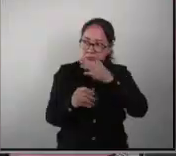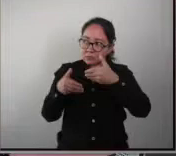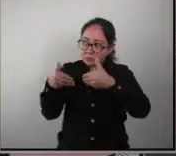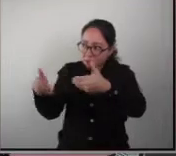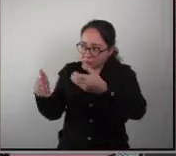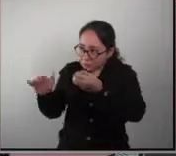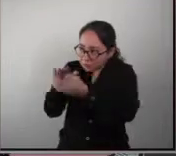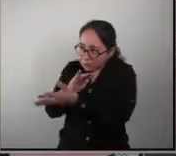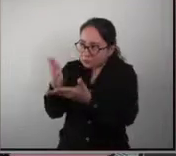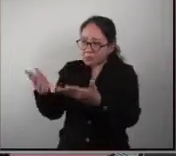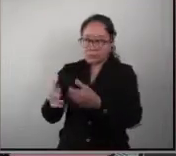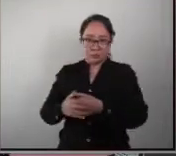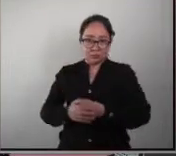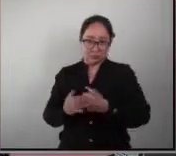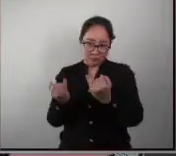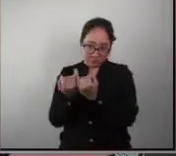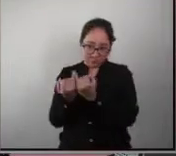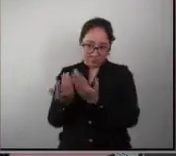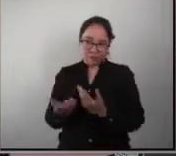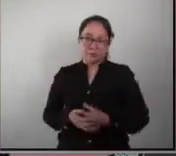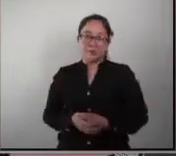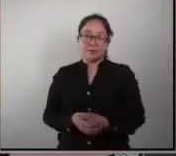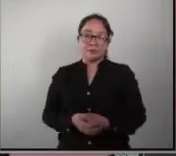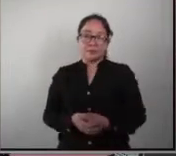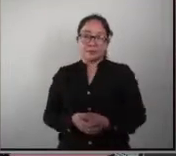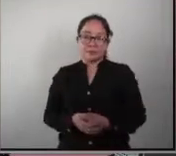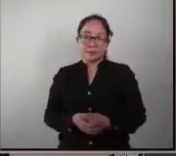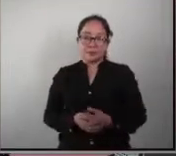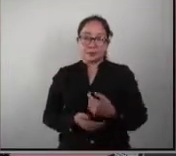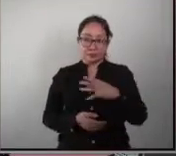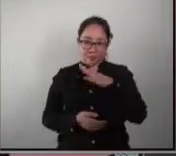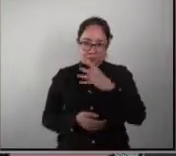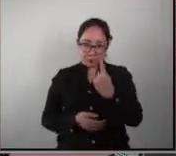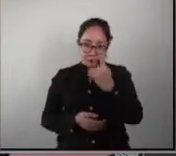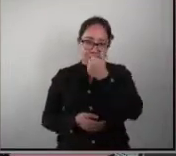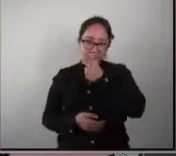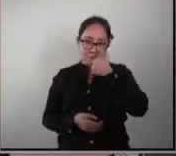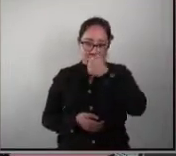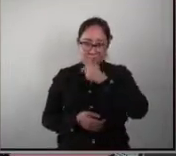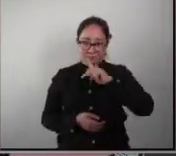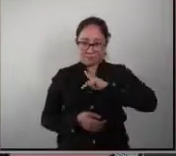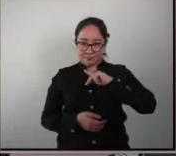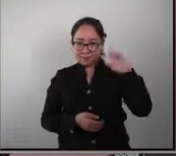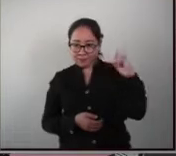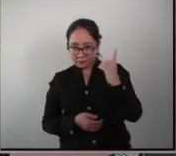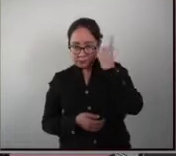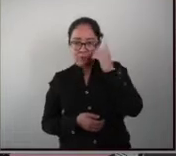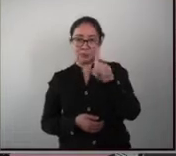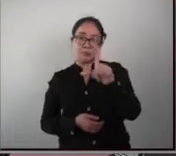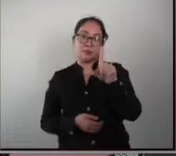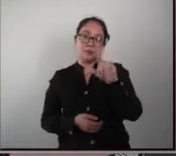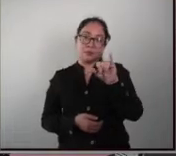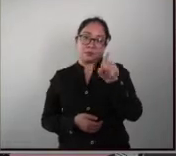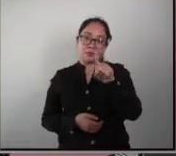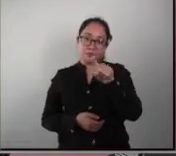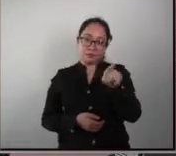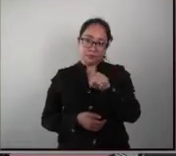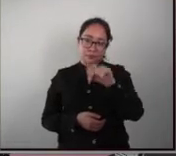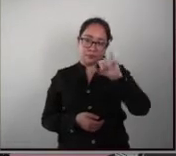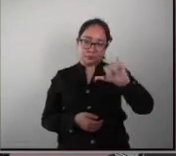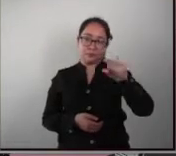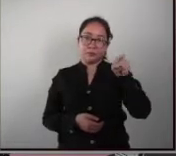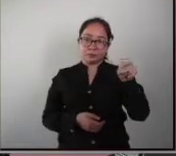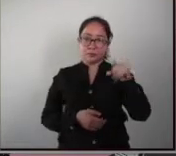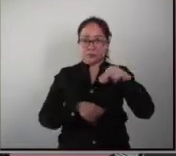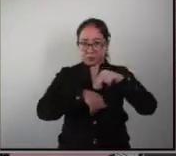muy bien pues aquí estamos con una de mis estudiantes de doctorado Lisi ella es médico de formación